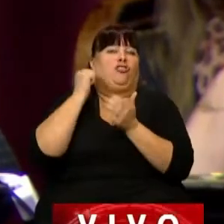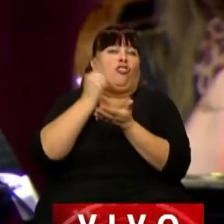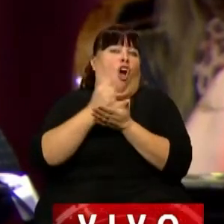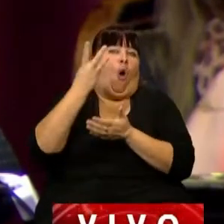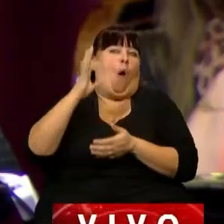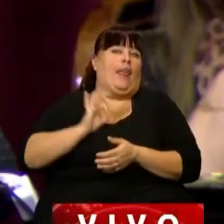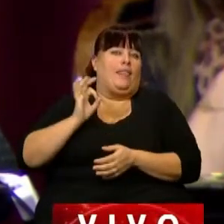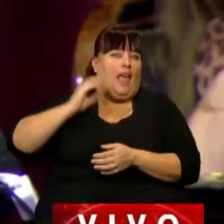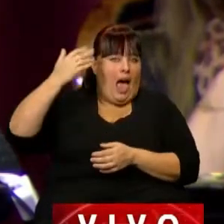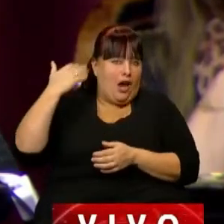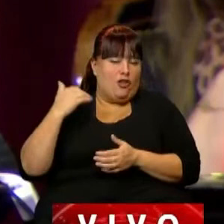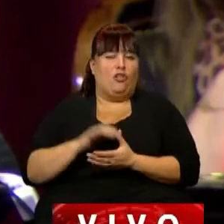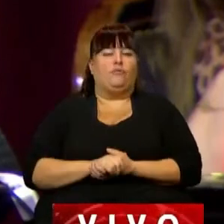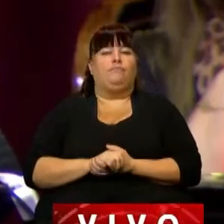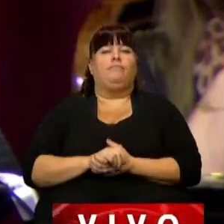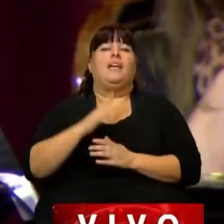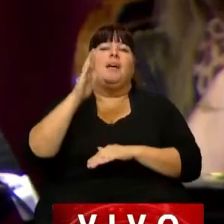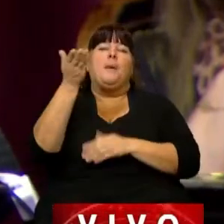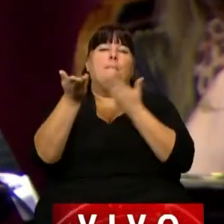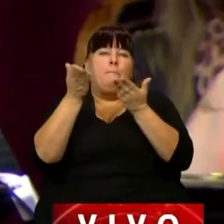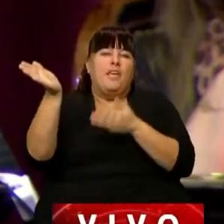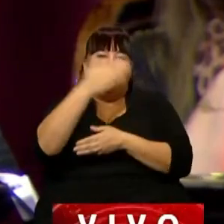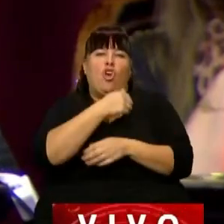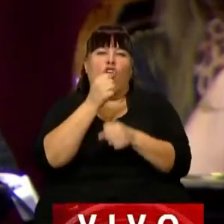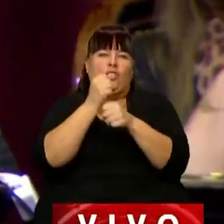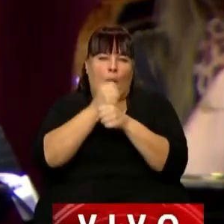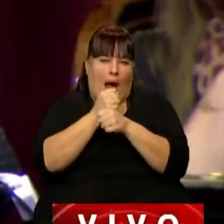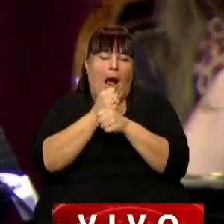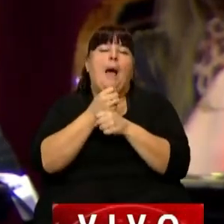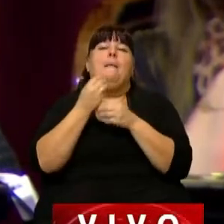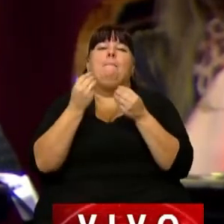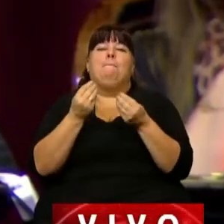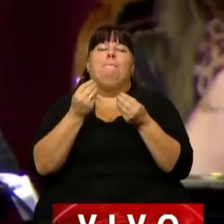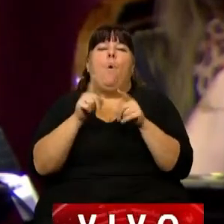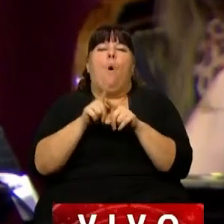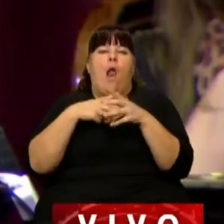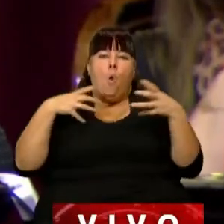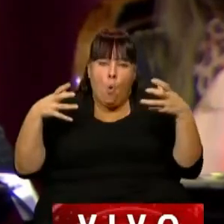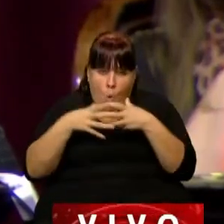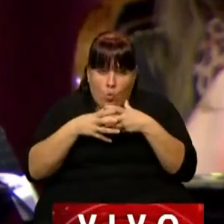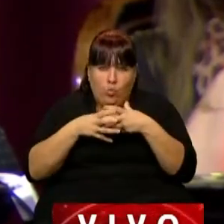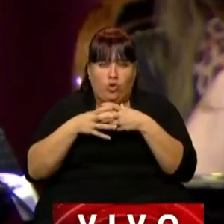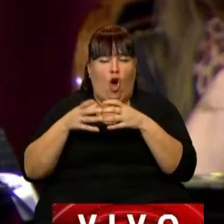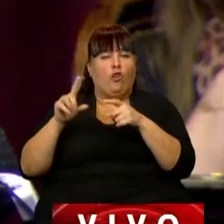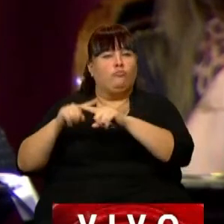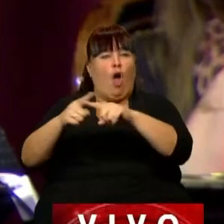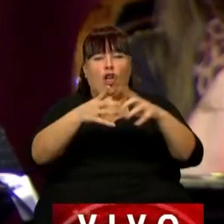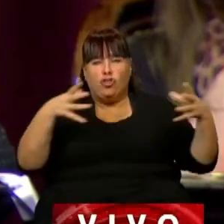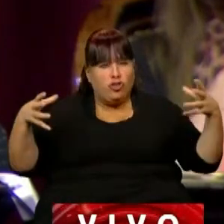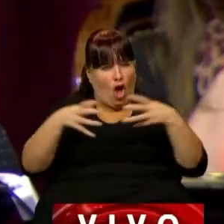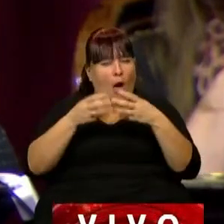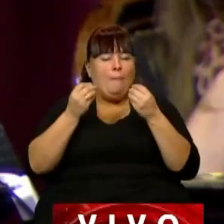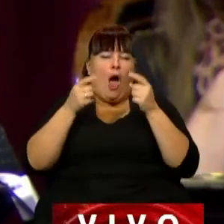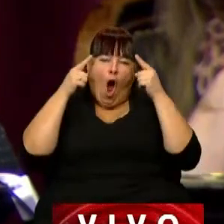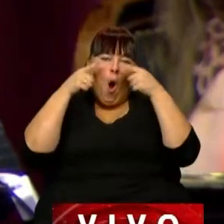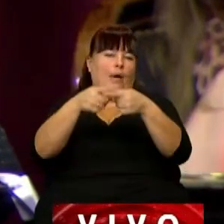40 años, y la convocatoria a que trabajemos para, digamos, juntos todos los espacios políticos con